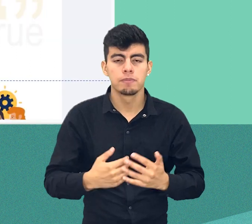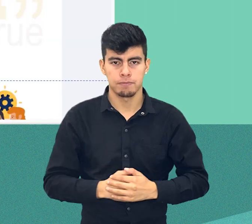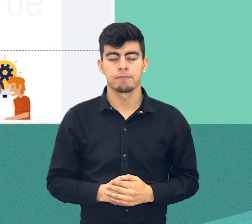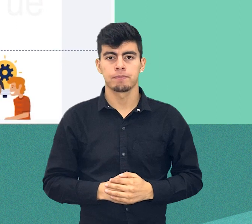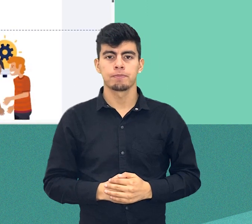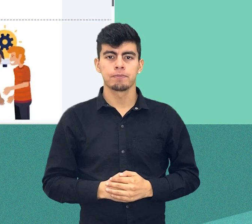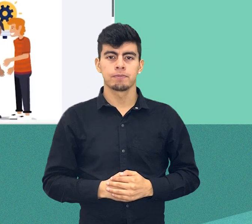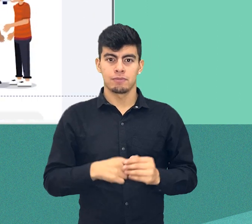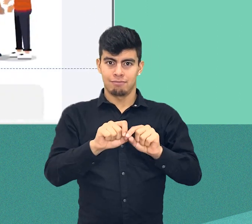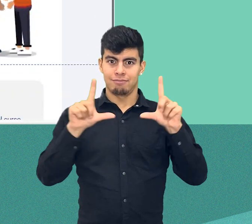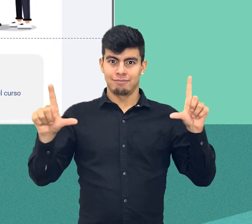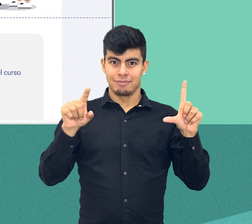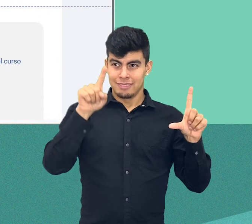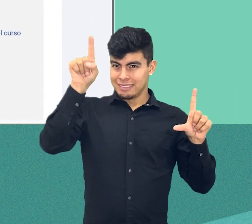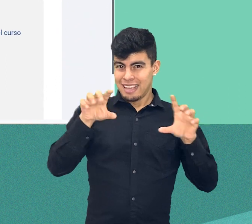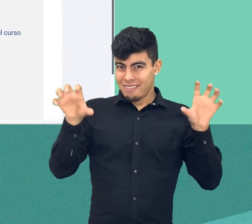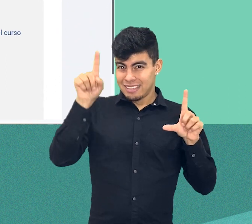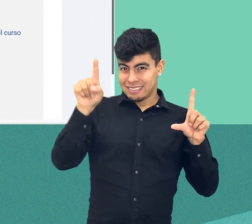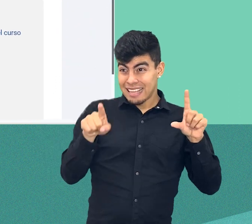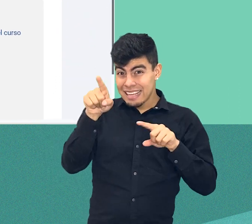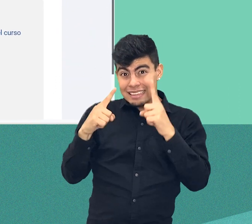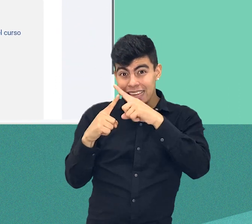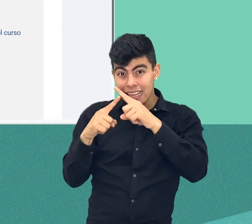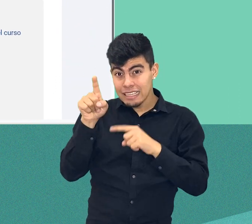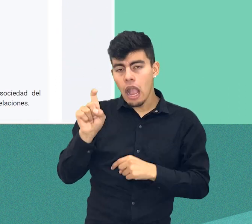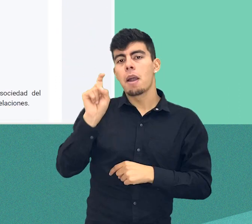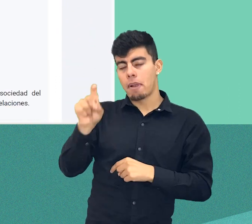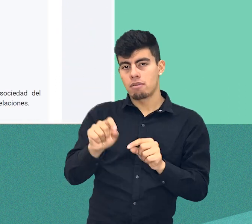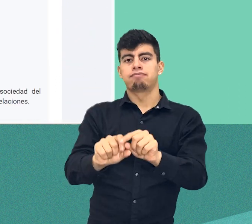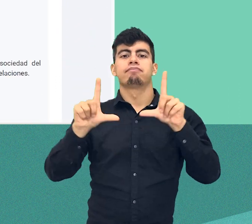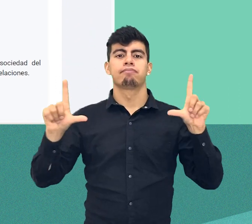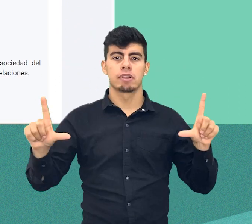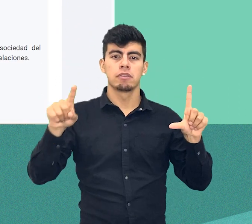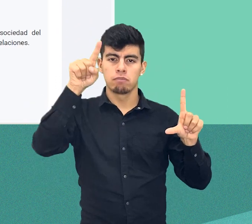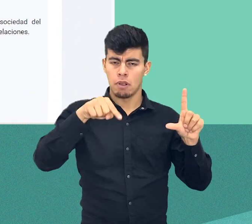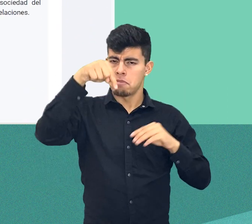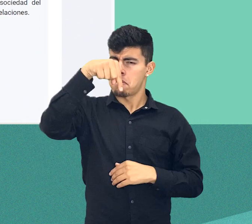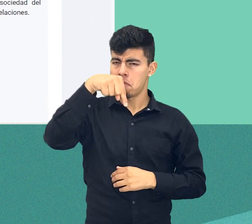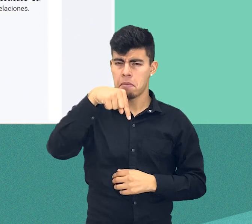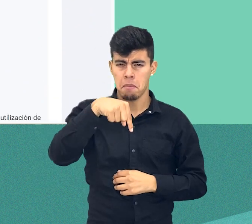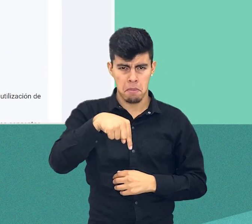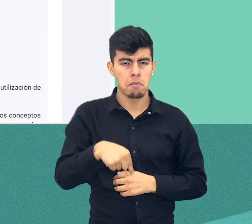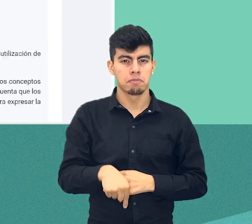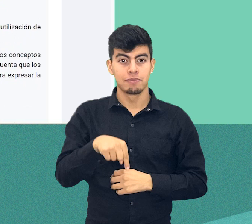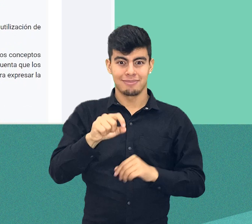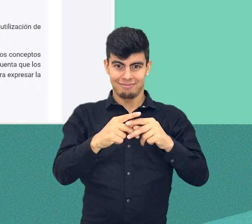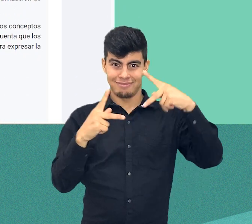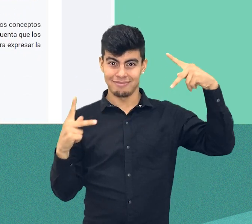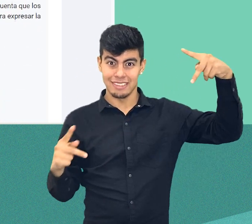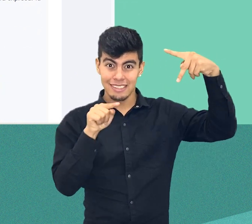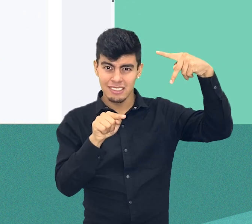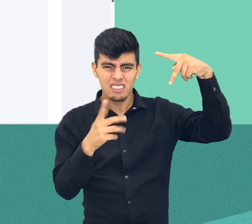Al acceder a una actividad tipo tarea, encontraremos la descripción junto con la información del estado de entrega de la actividad. En la